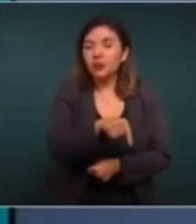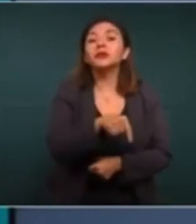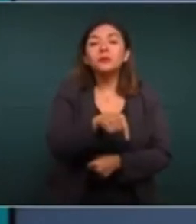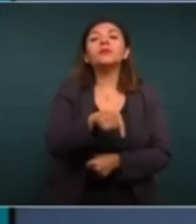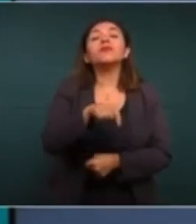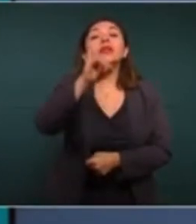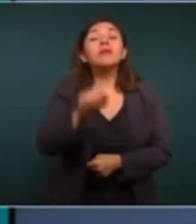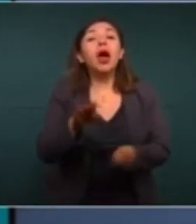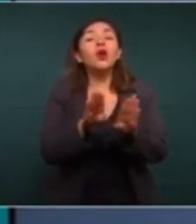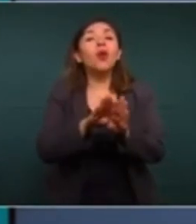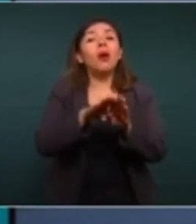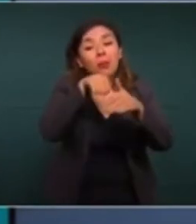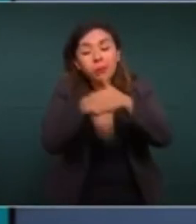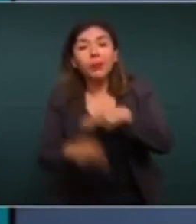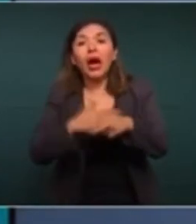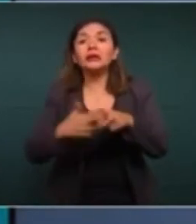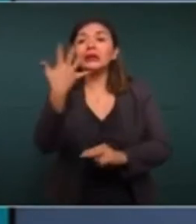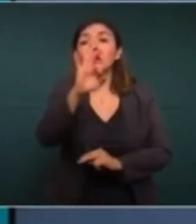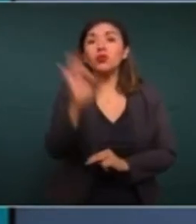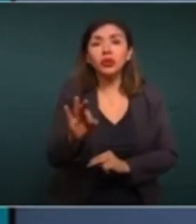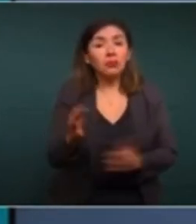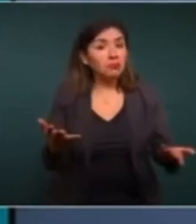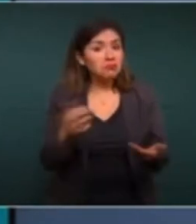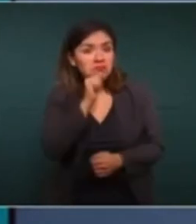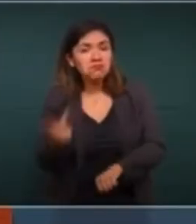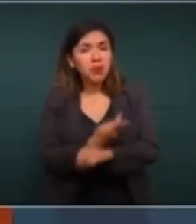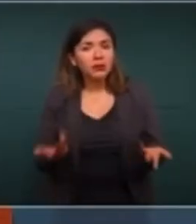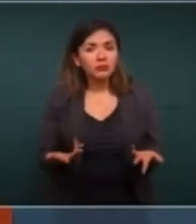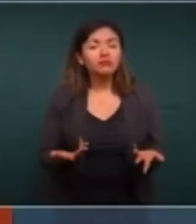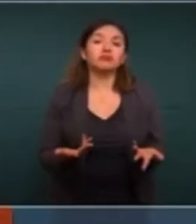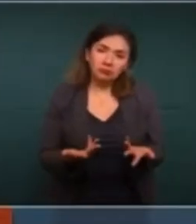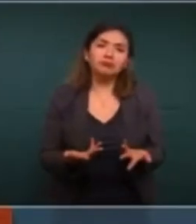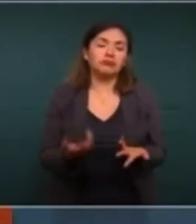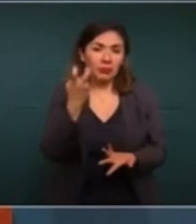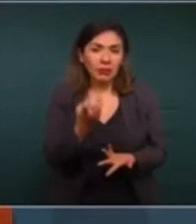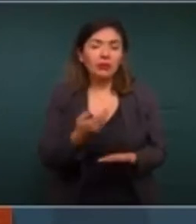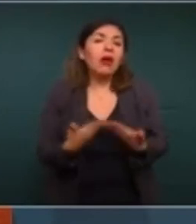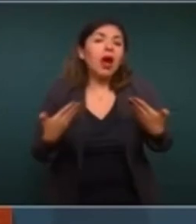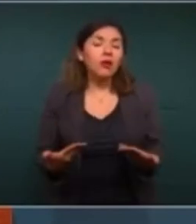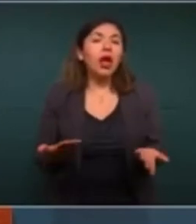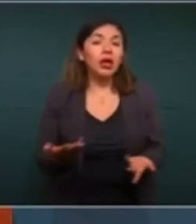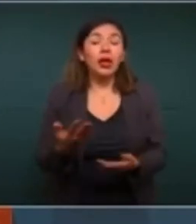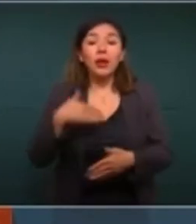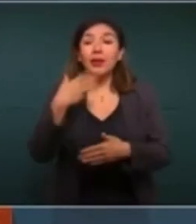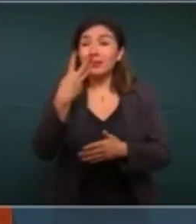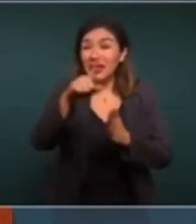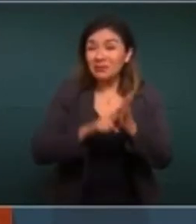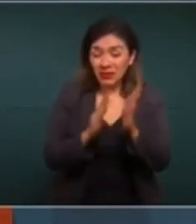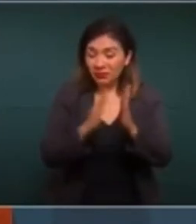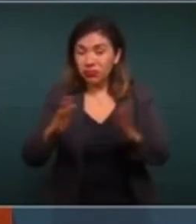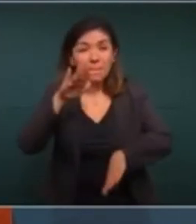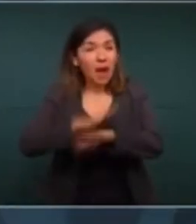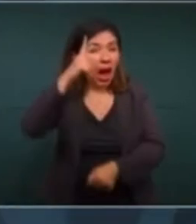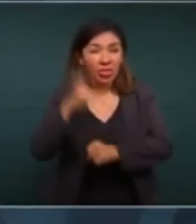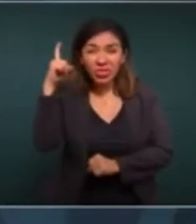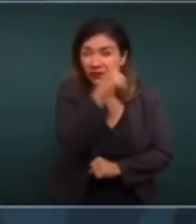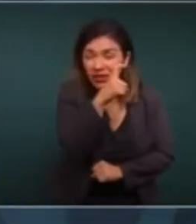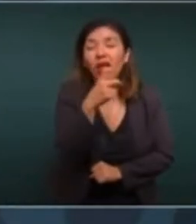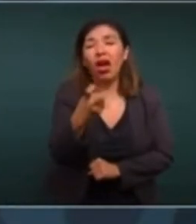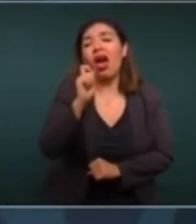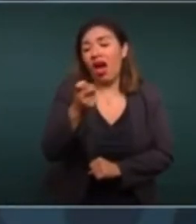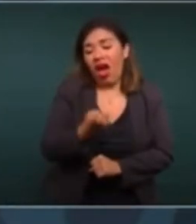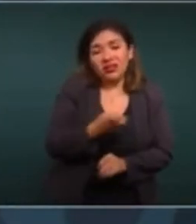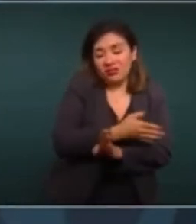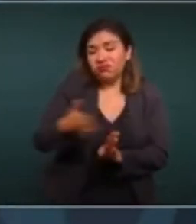que íbamos a caer hasta 5% y no sucedió así. Entonces, el trimestre más difícil, sin duda,